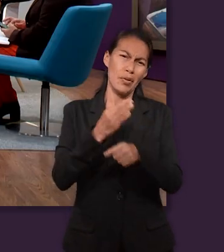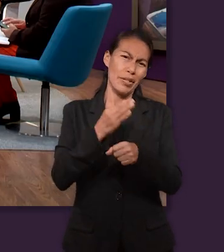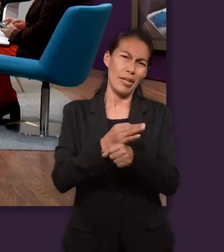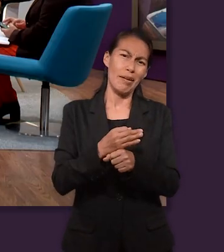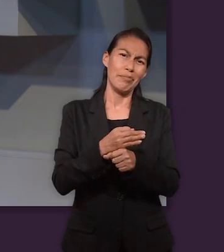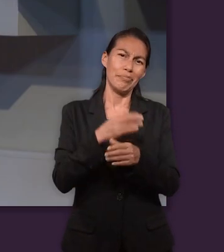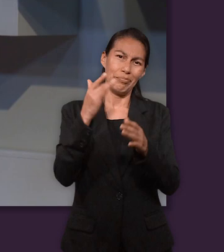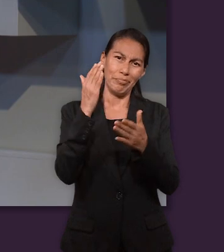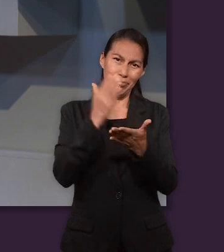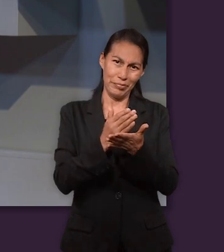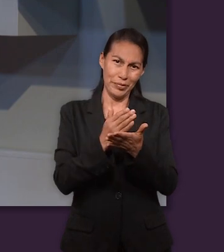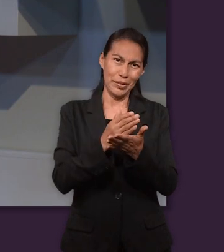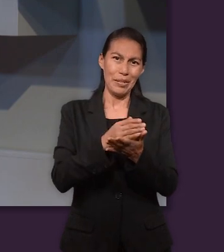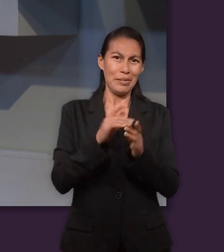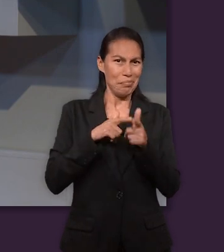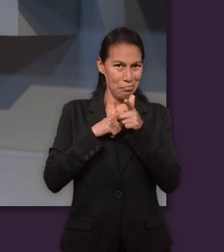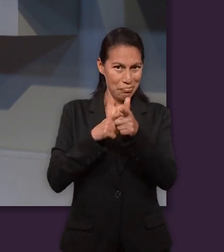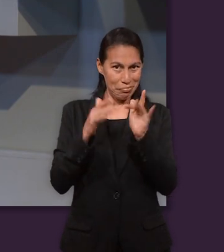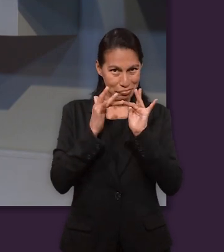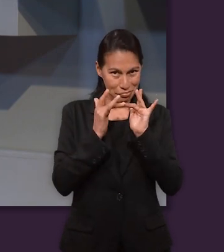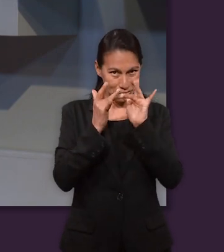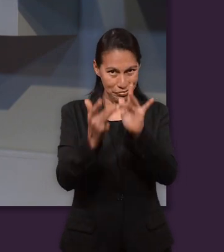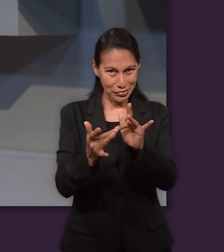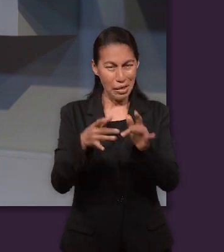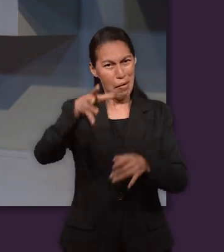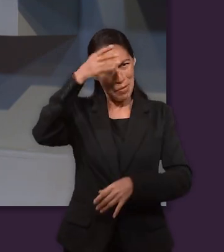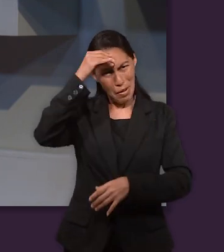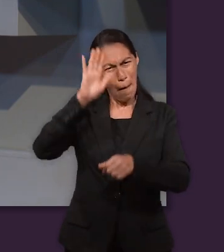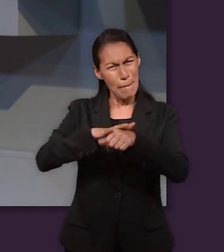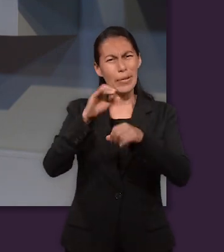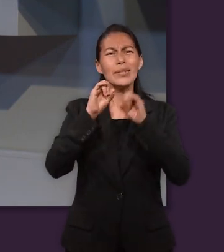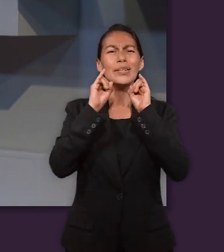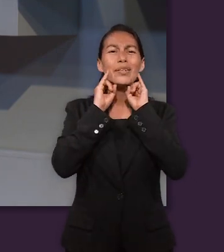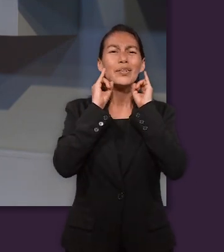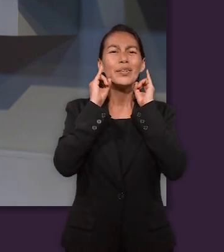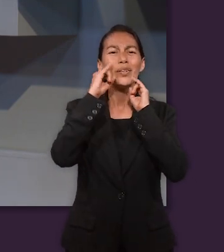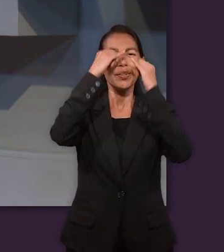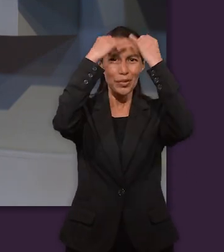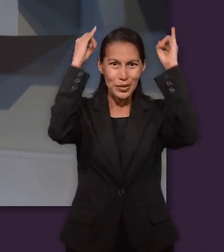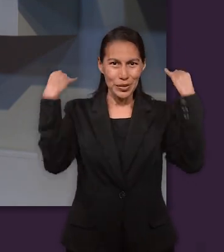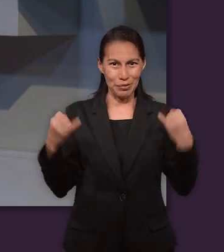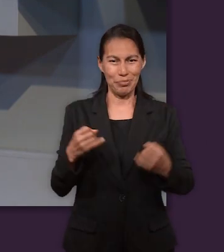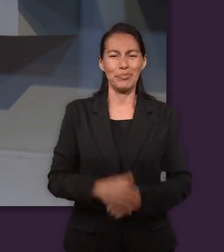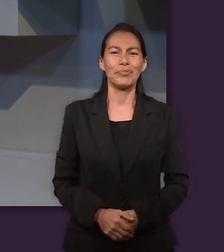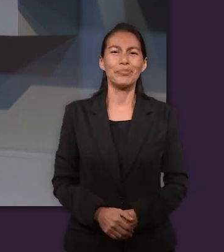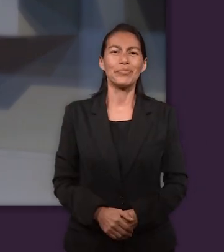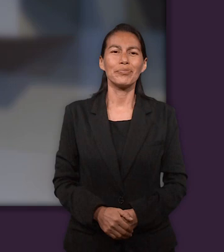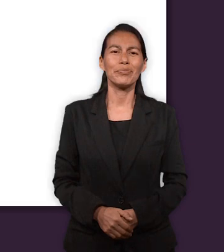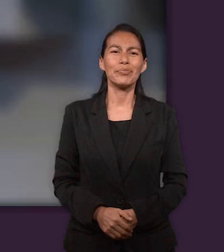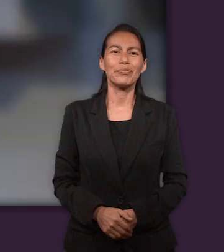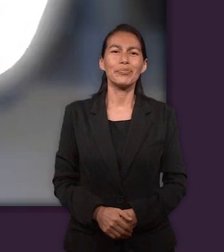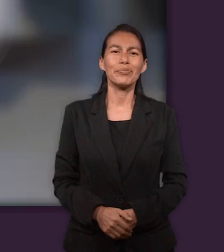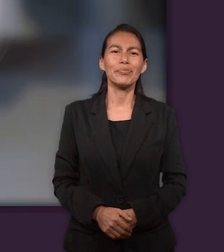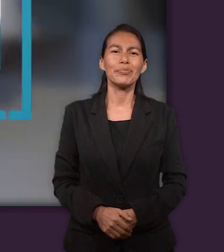historia definitivamente muy interesante, pero vamos a hacer una pausa, así que por favor quédense con nosotros para seguir aprendiendo sobre José.